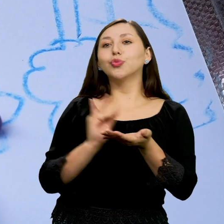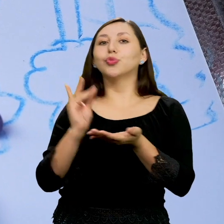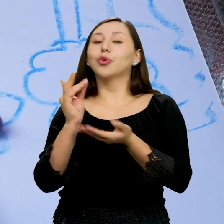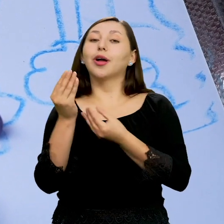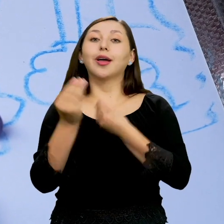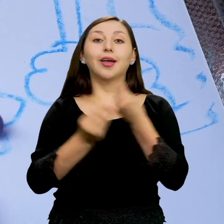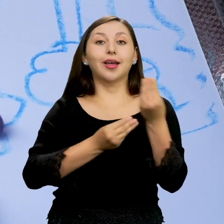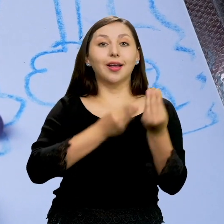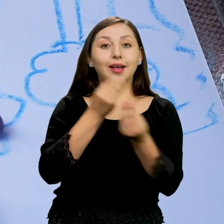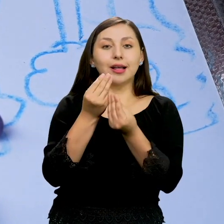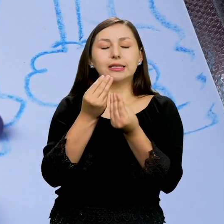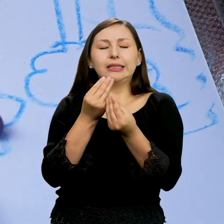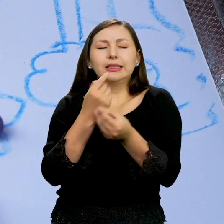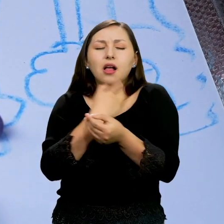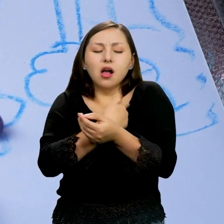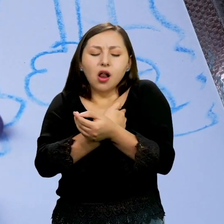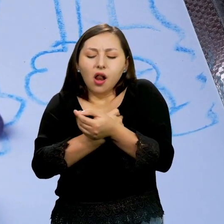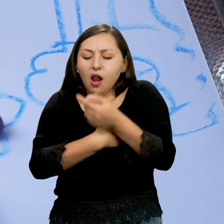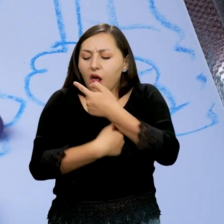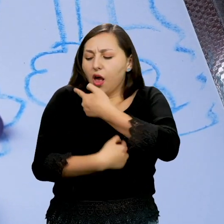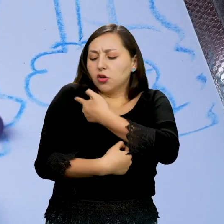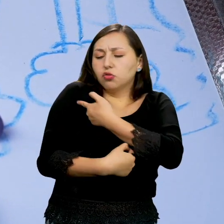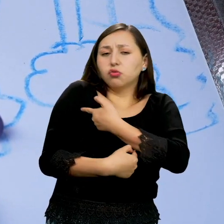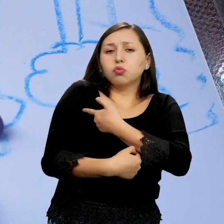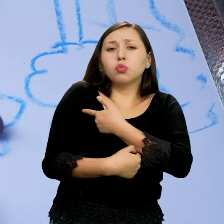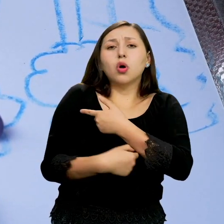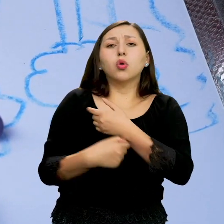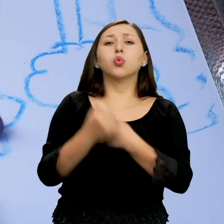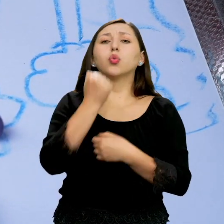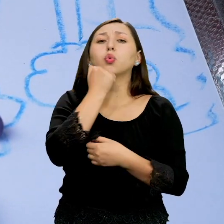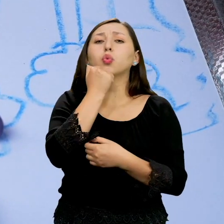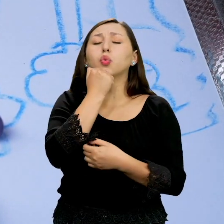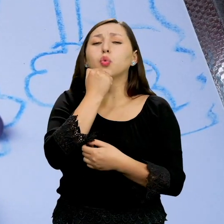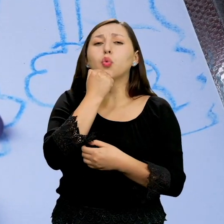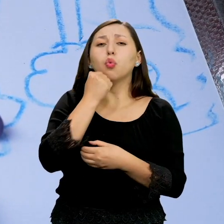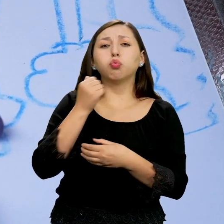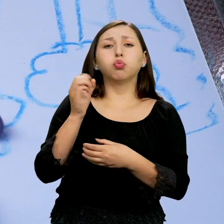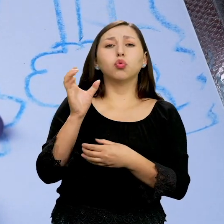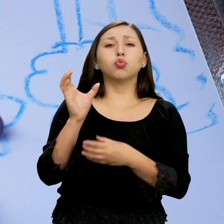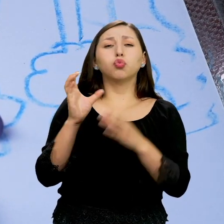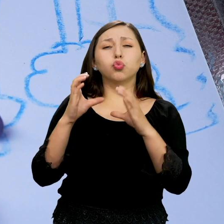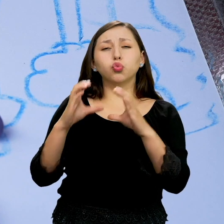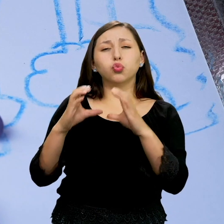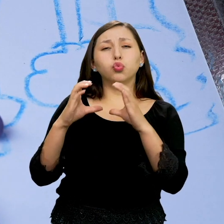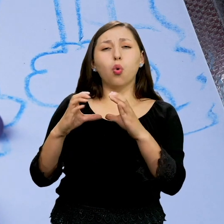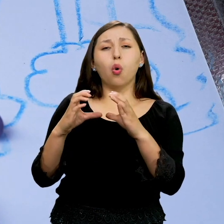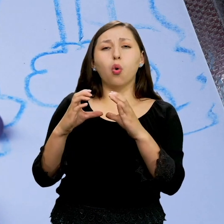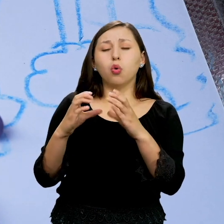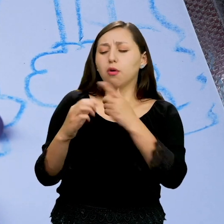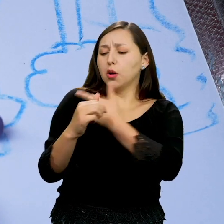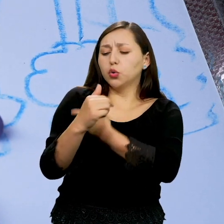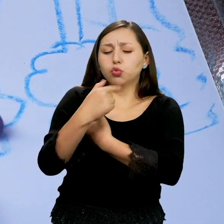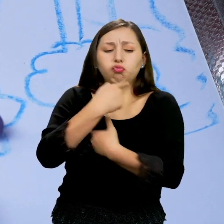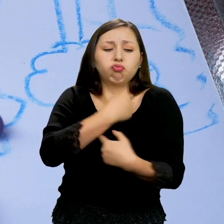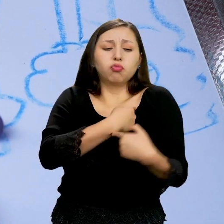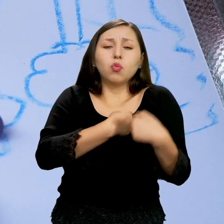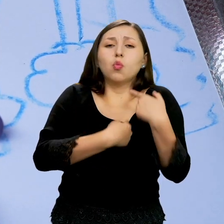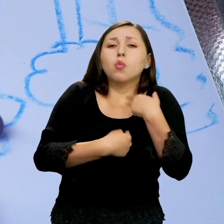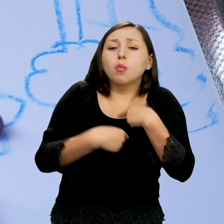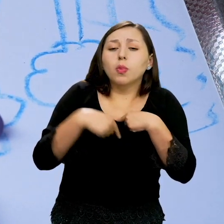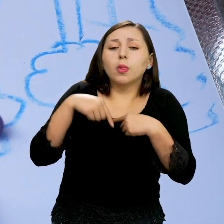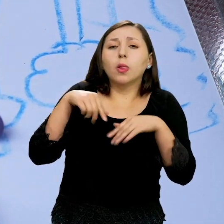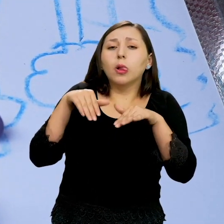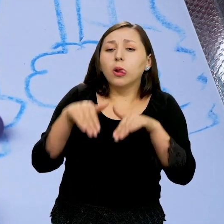entonces ella se había lastimado En una roca Que estaba por ahí En el bosque